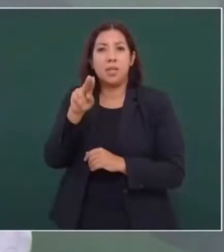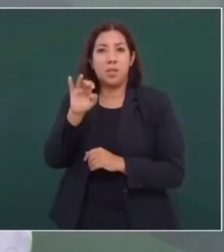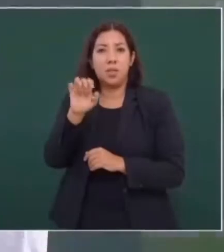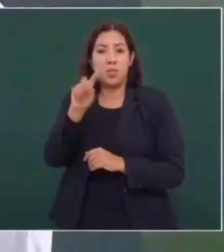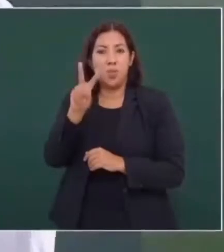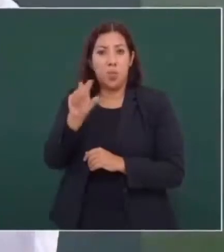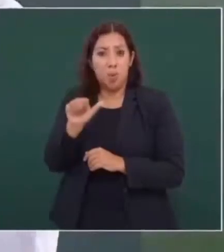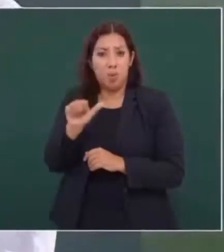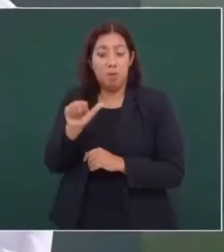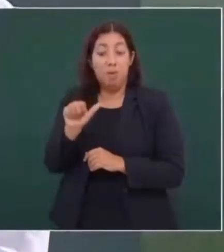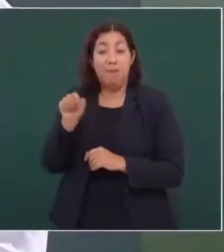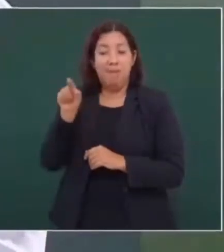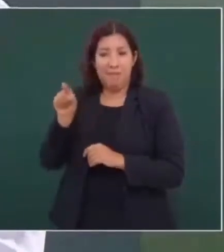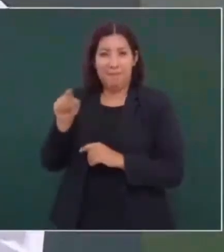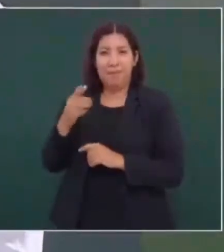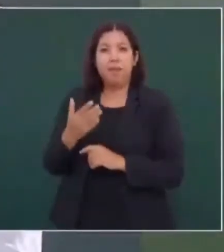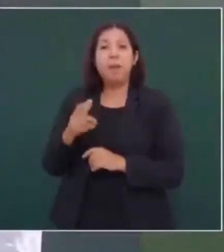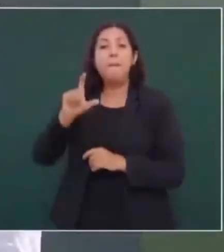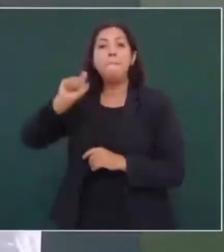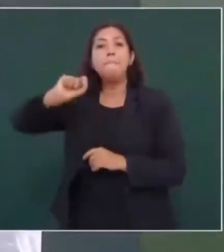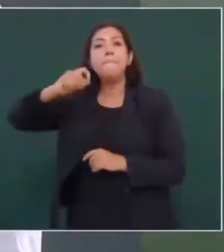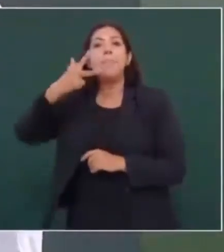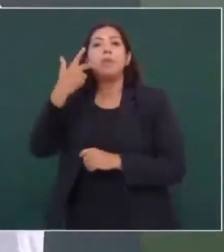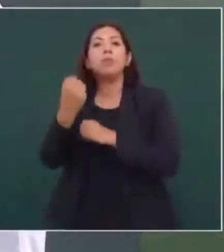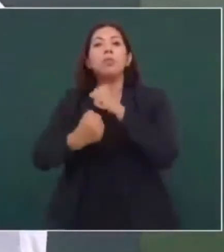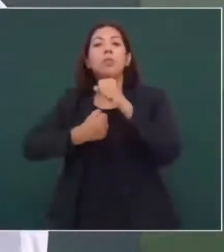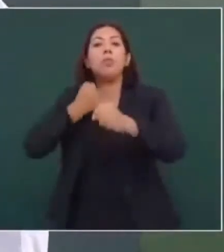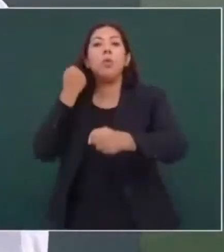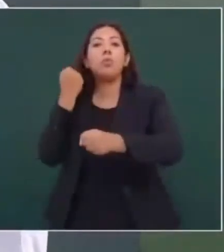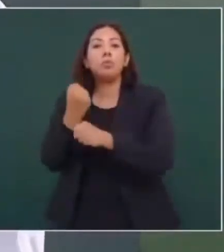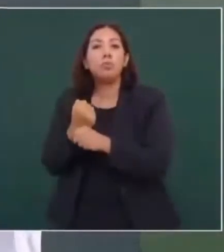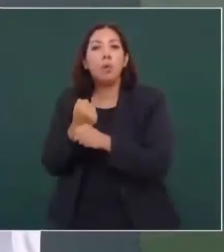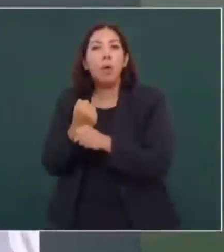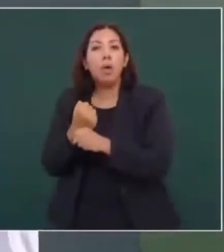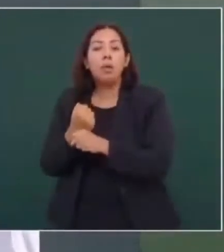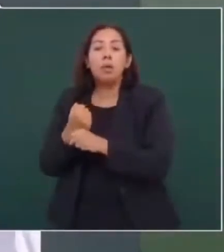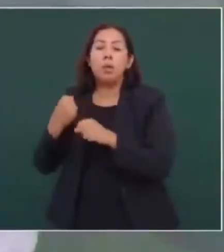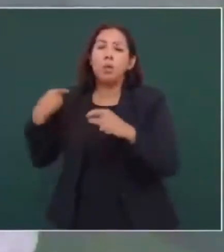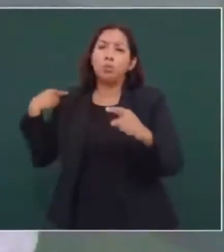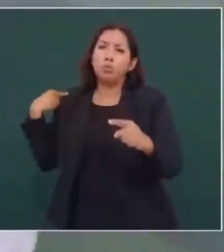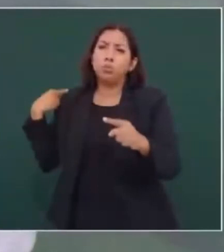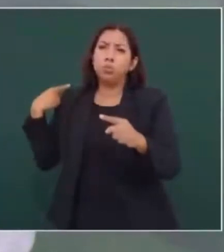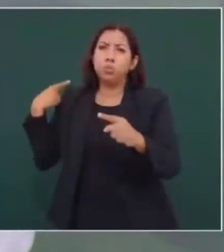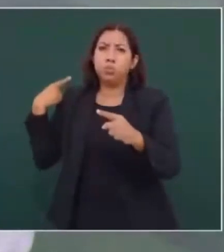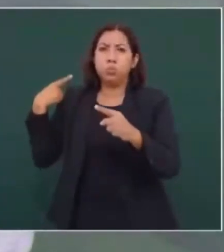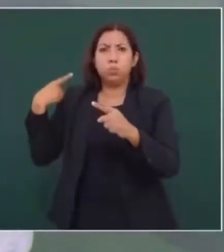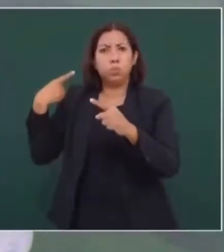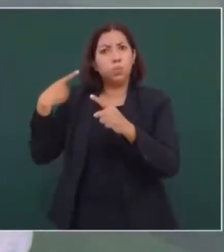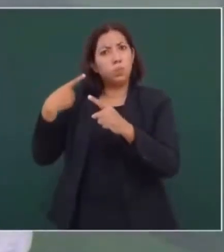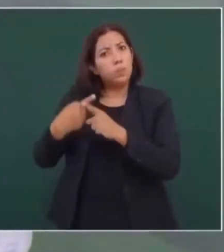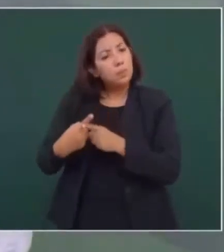de su juicio, está enfermo y parece que hay